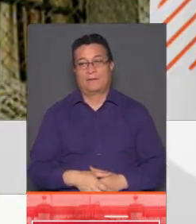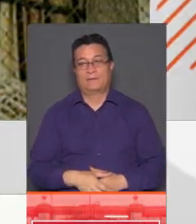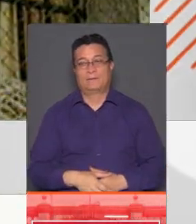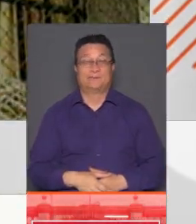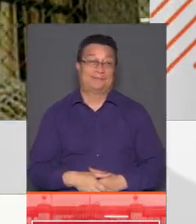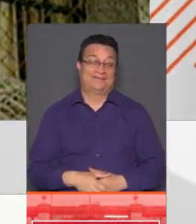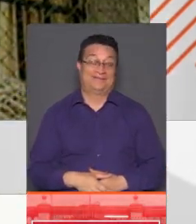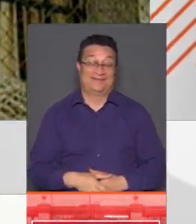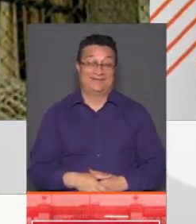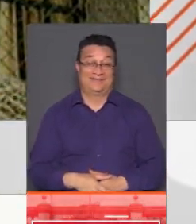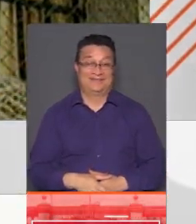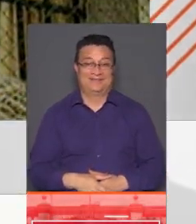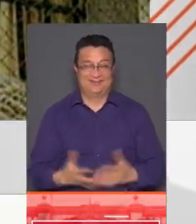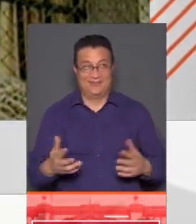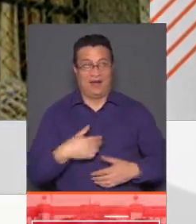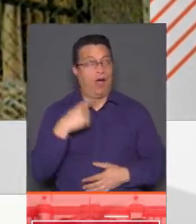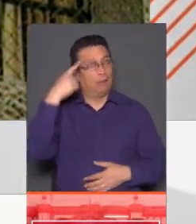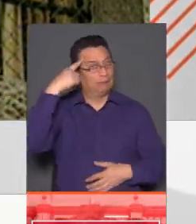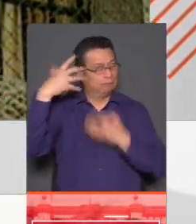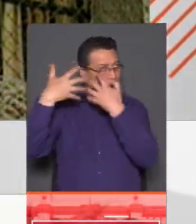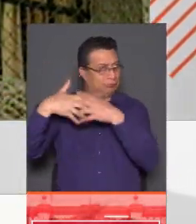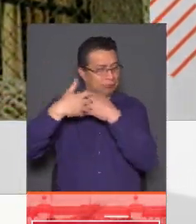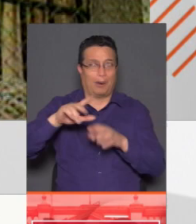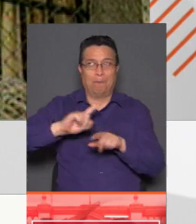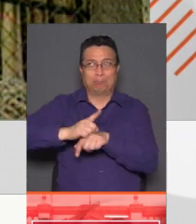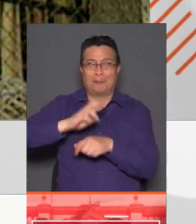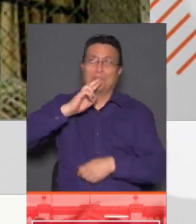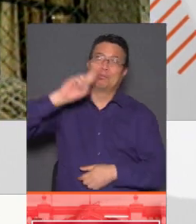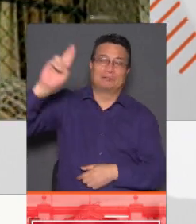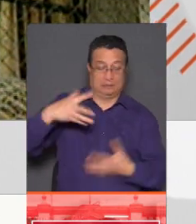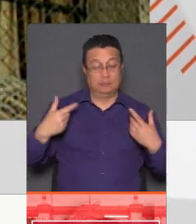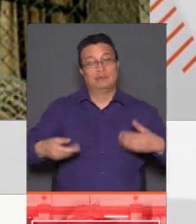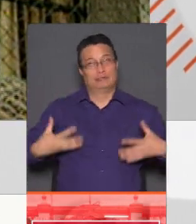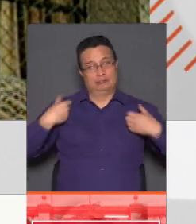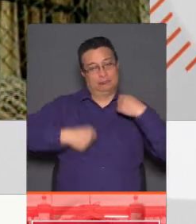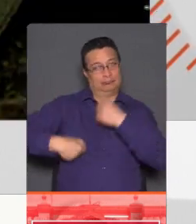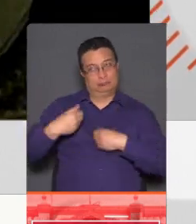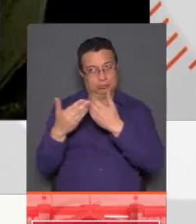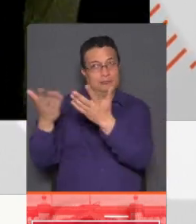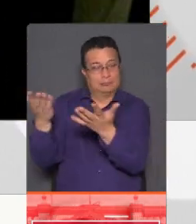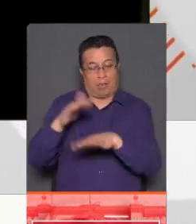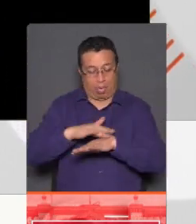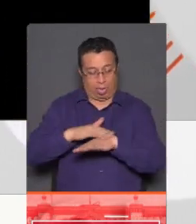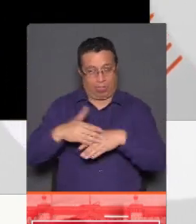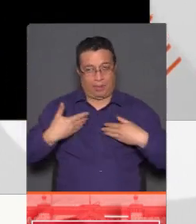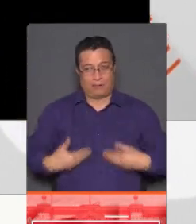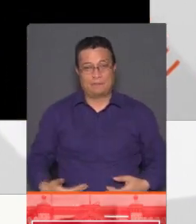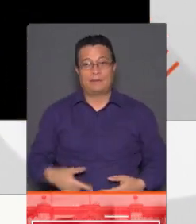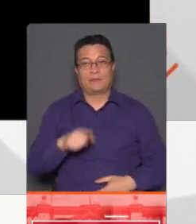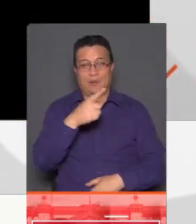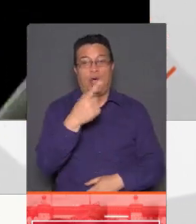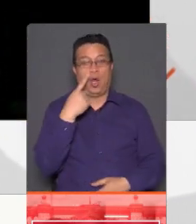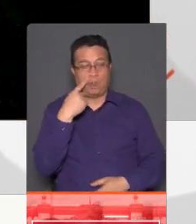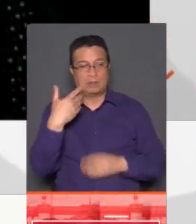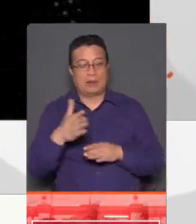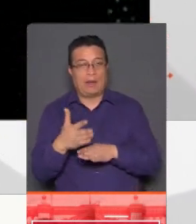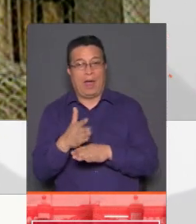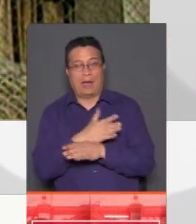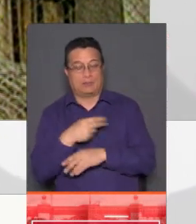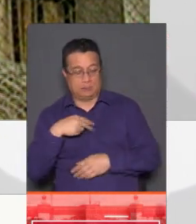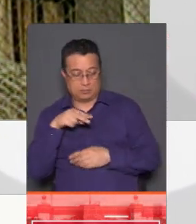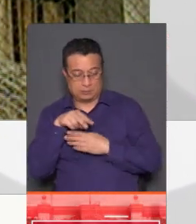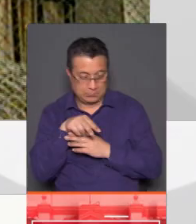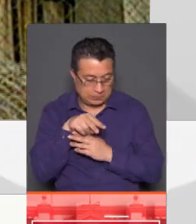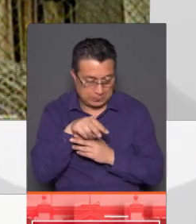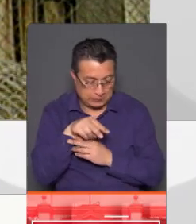Hay que ser rabio de igual. hay que ser rabio. Más vestidito. Ahora, tengo que decir que el señor miró un rato antes. Ya estábamos todos mirando a este